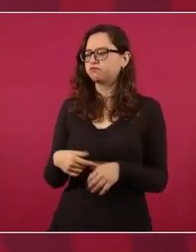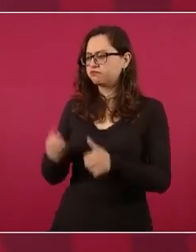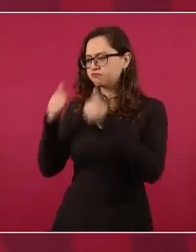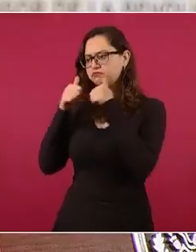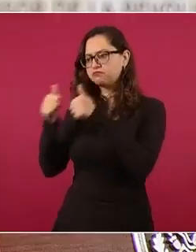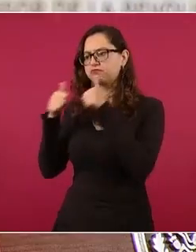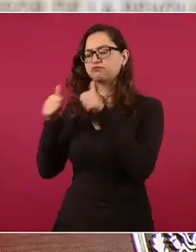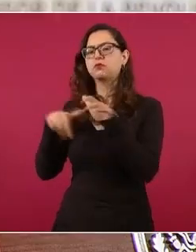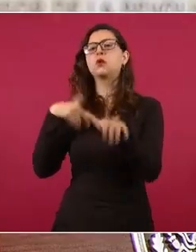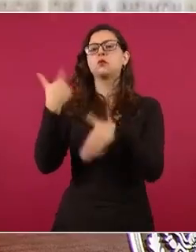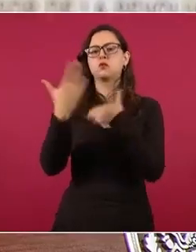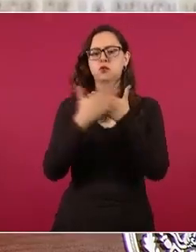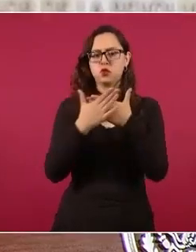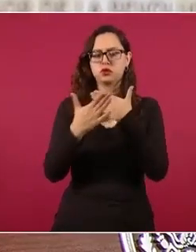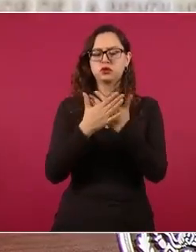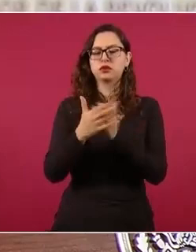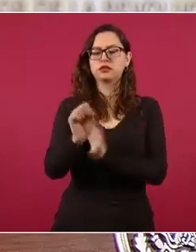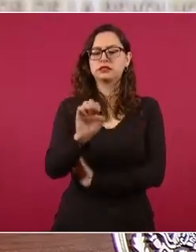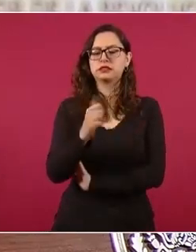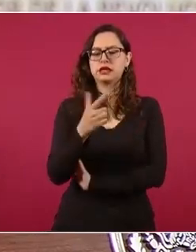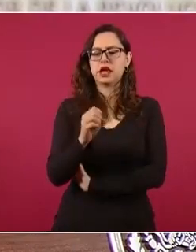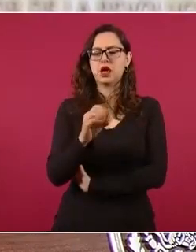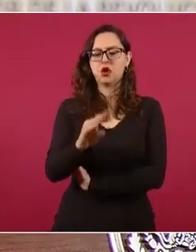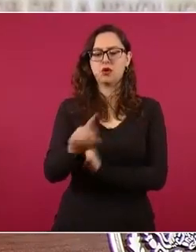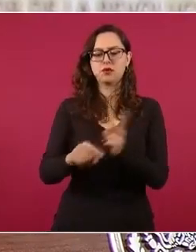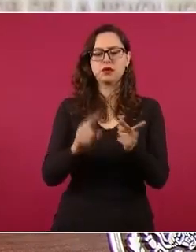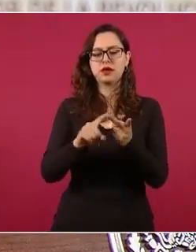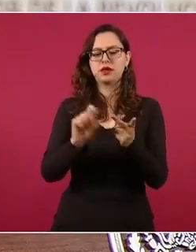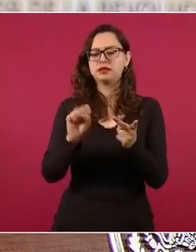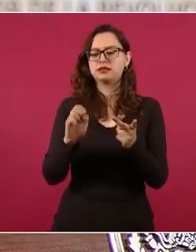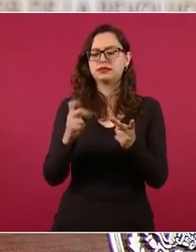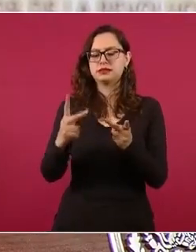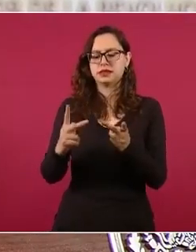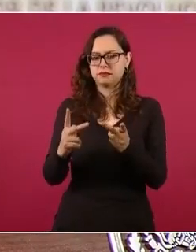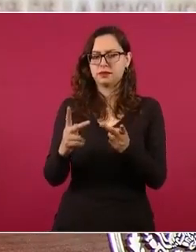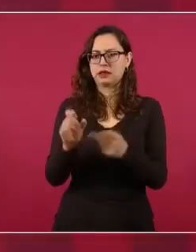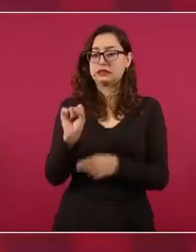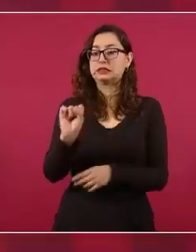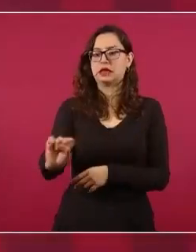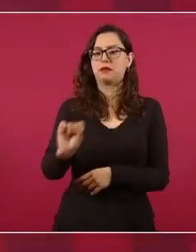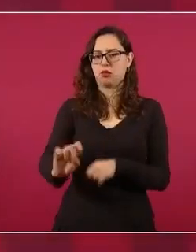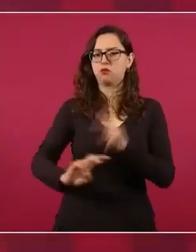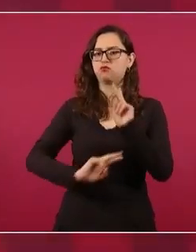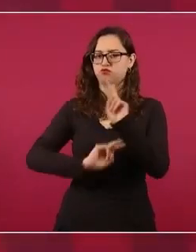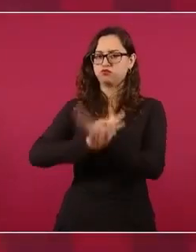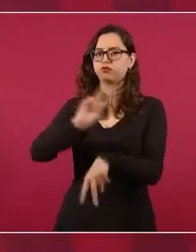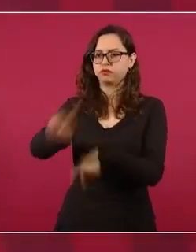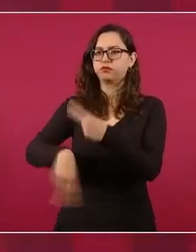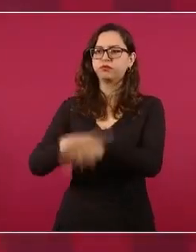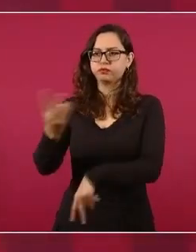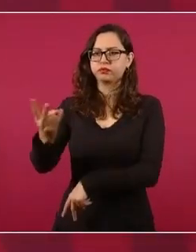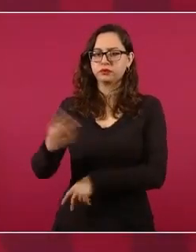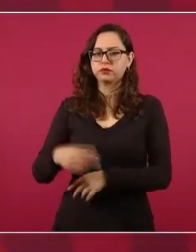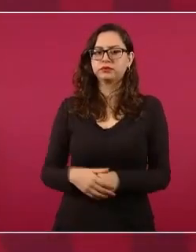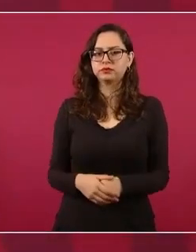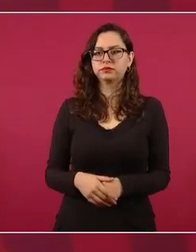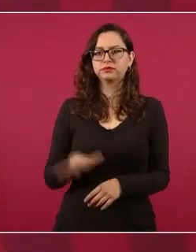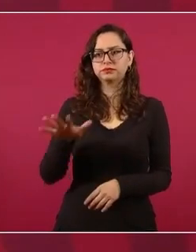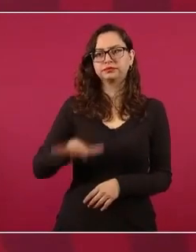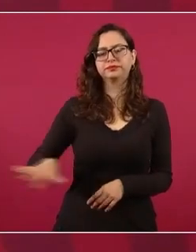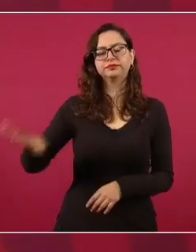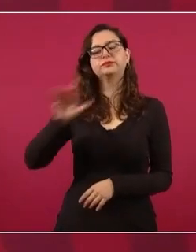Gobernación y la secretaria de Educación el sábado próximo a la Paz,